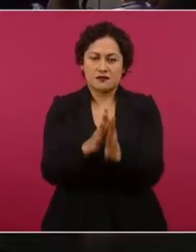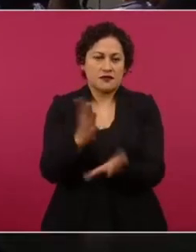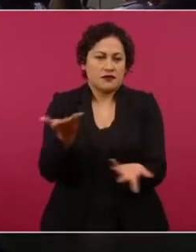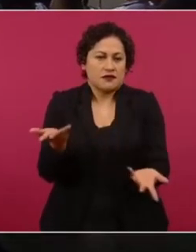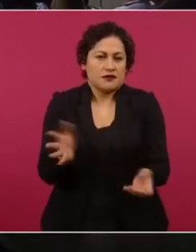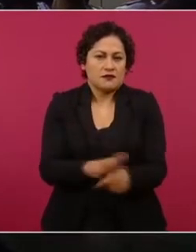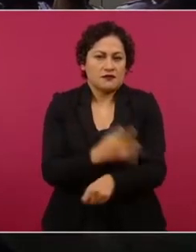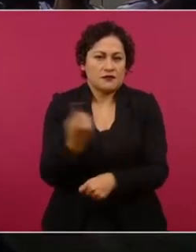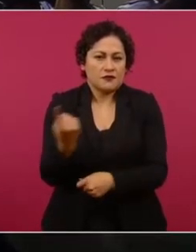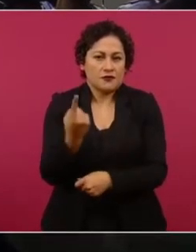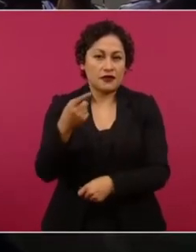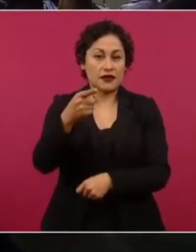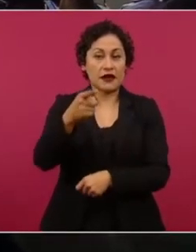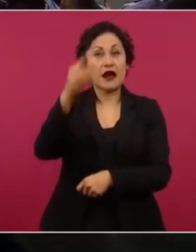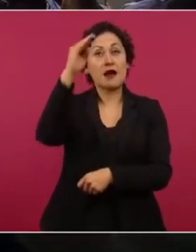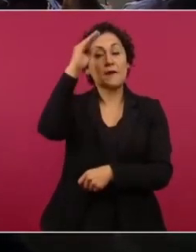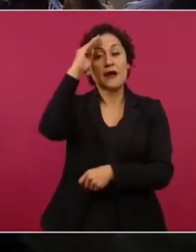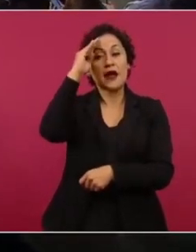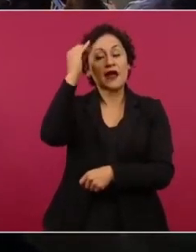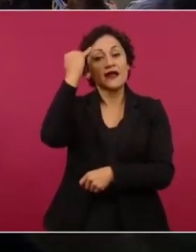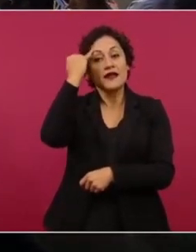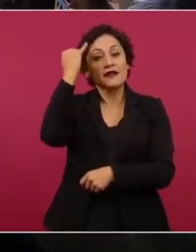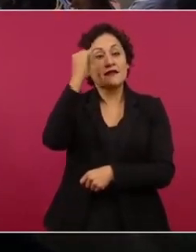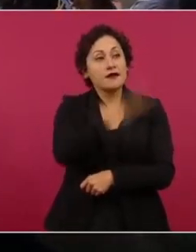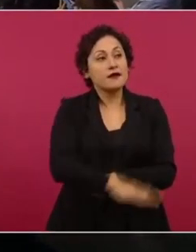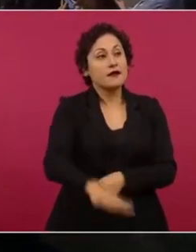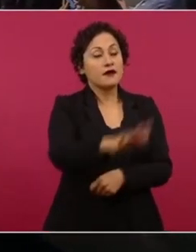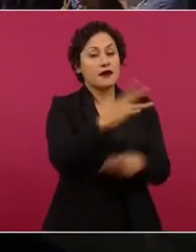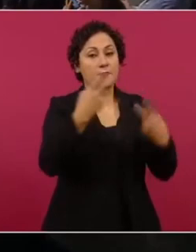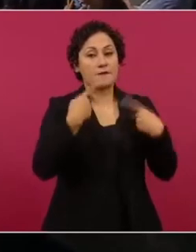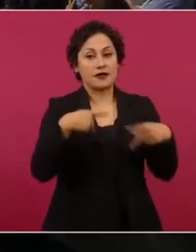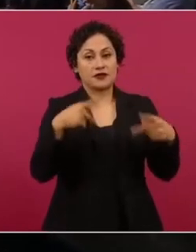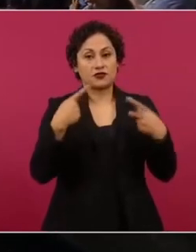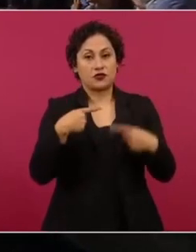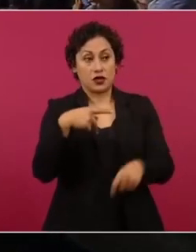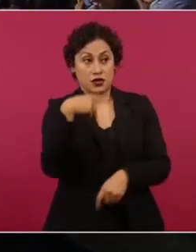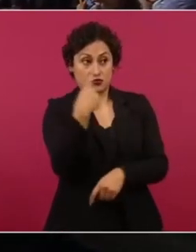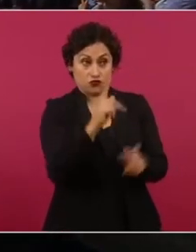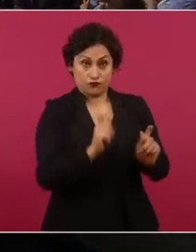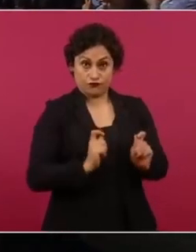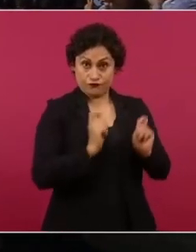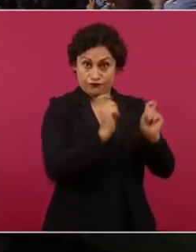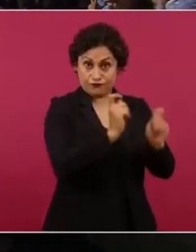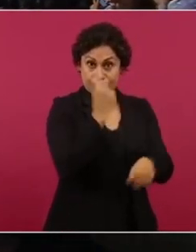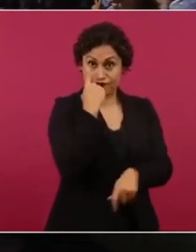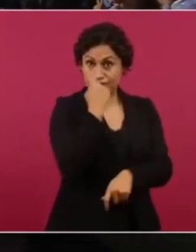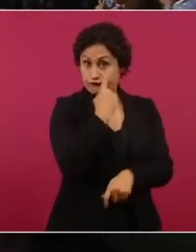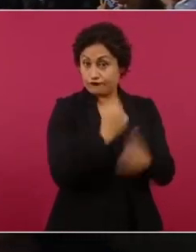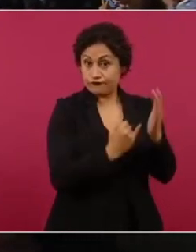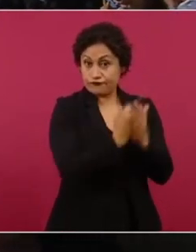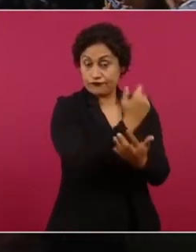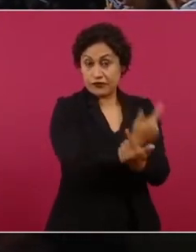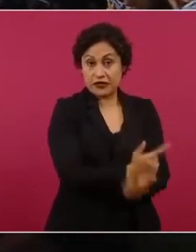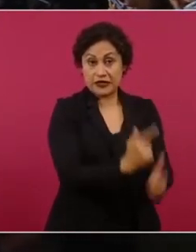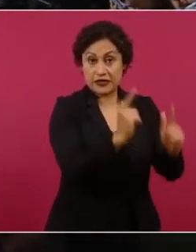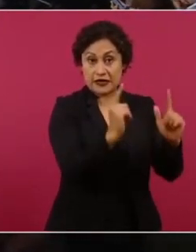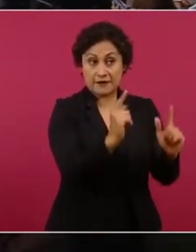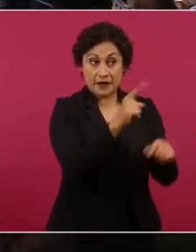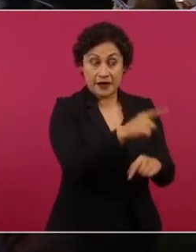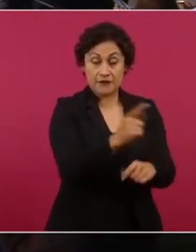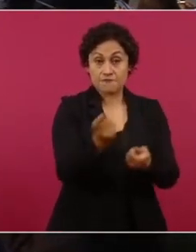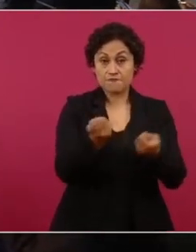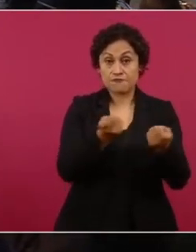sea el que mande.